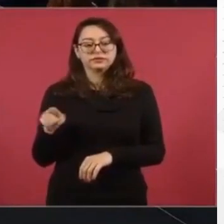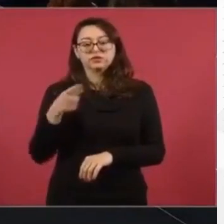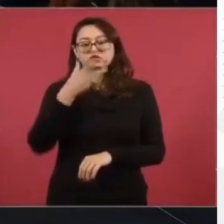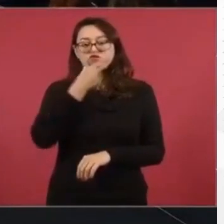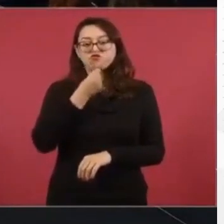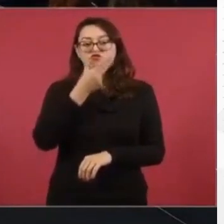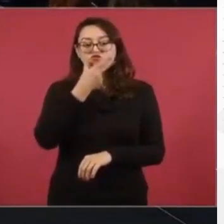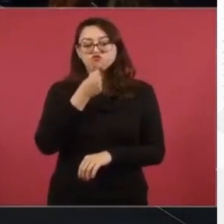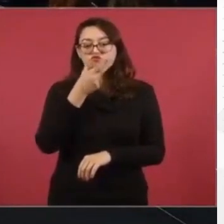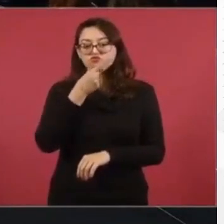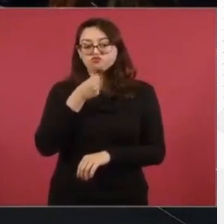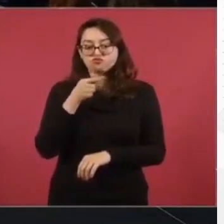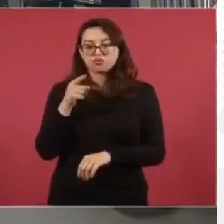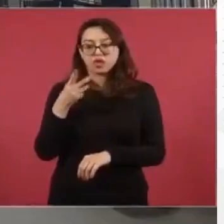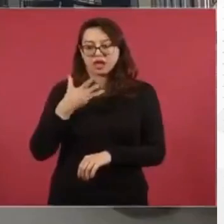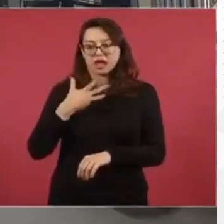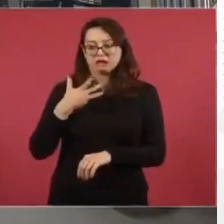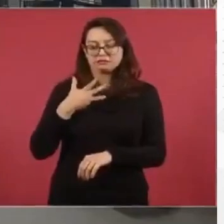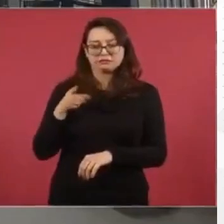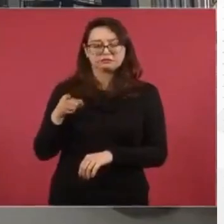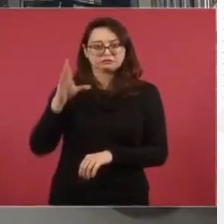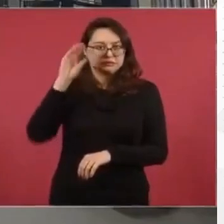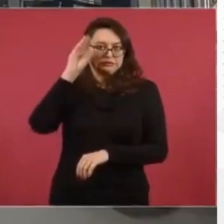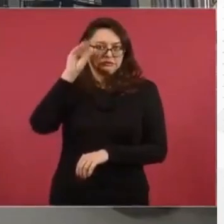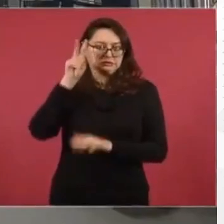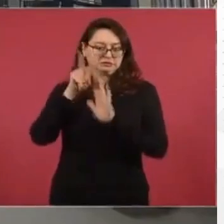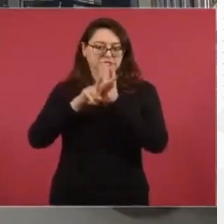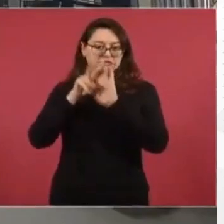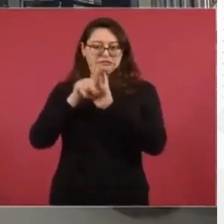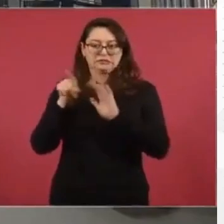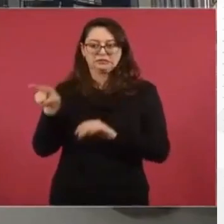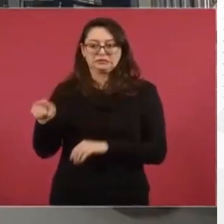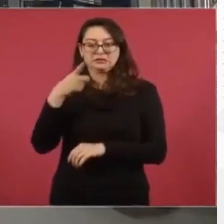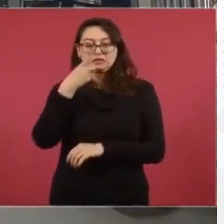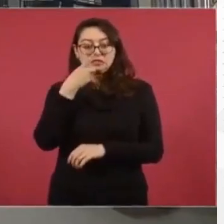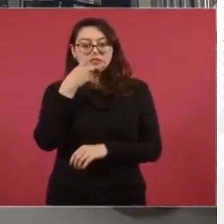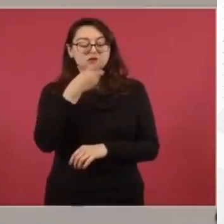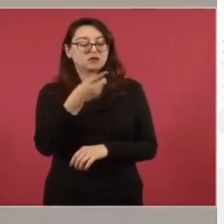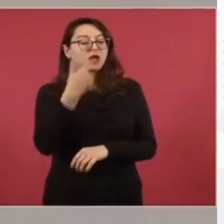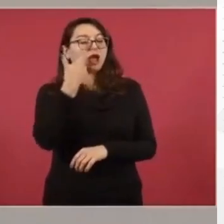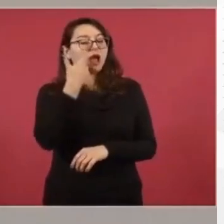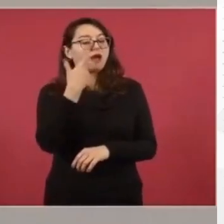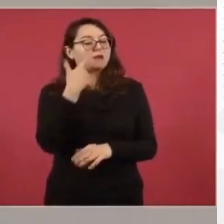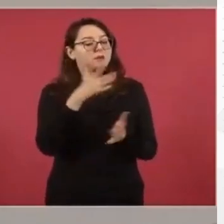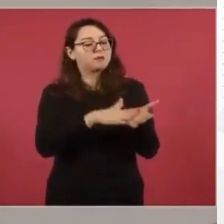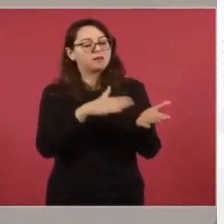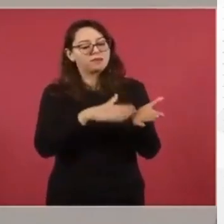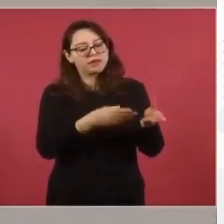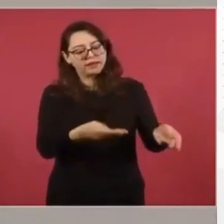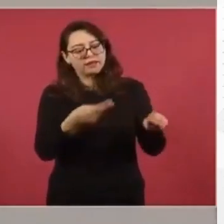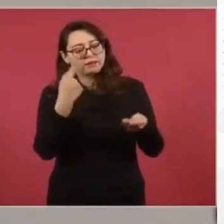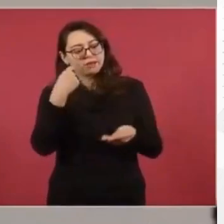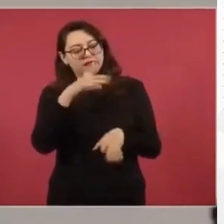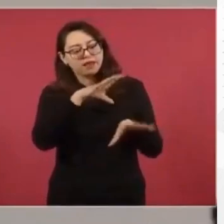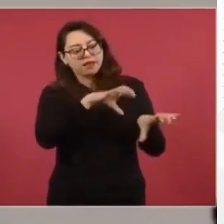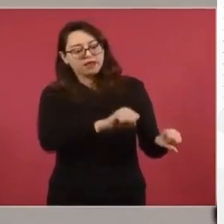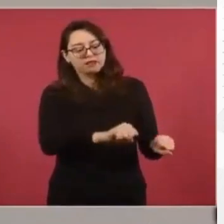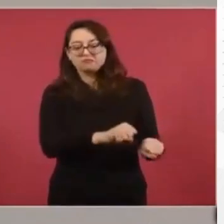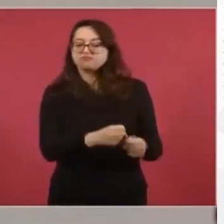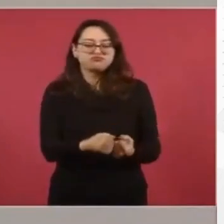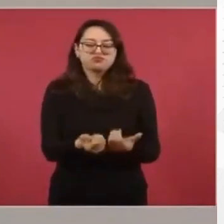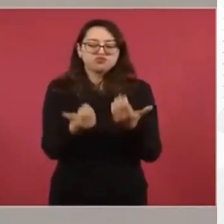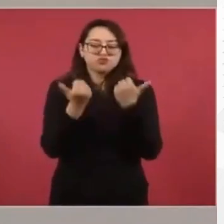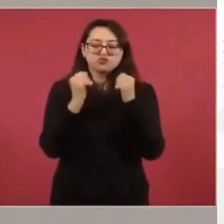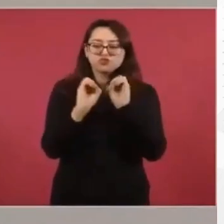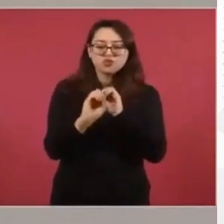de hecho está en vivo todo eso, llegó y lo primero que hizo dijo «Quiero ver la orden de aprehensión». Nunca